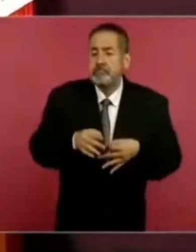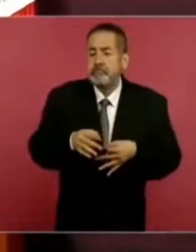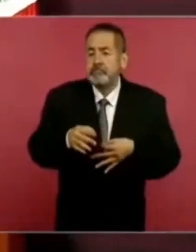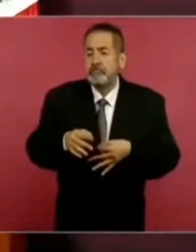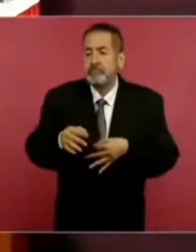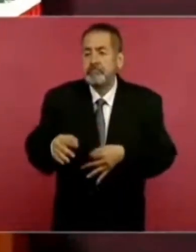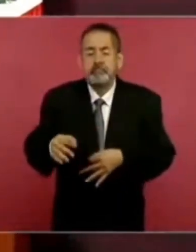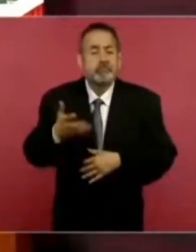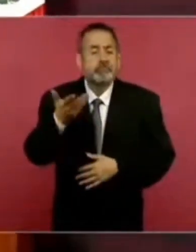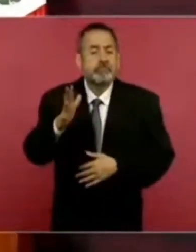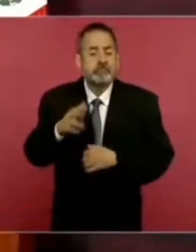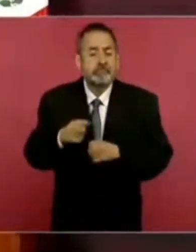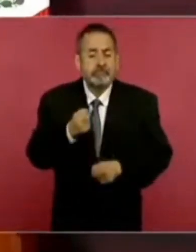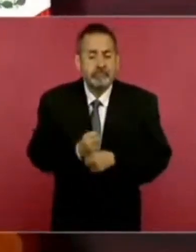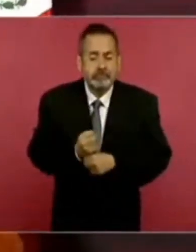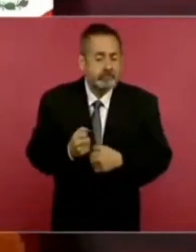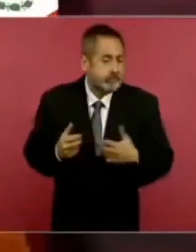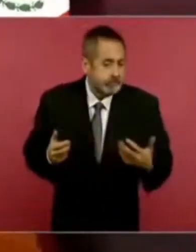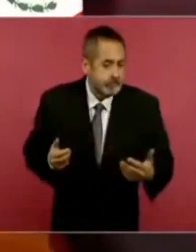Y díganme, pues,